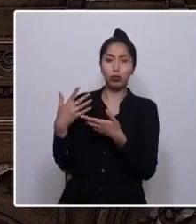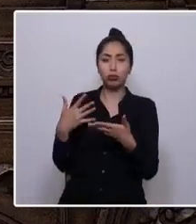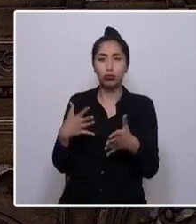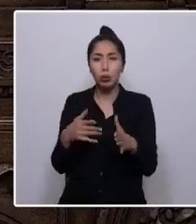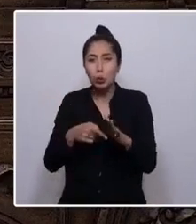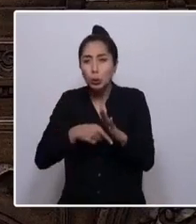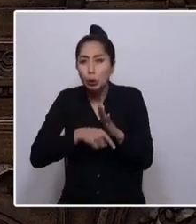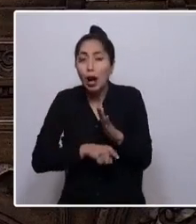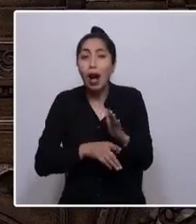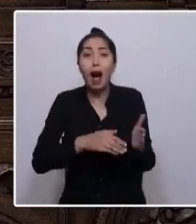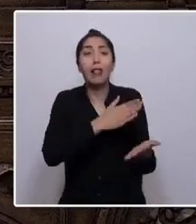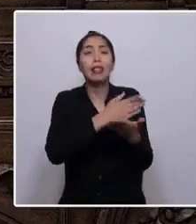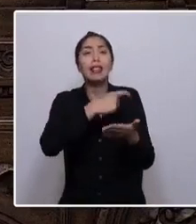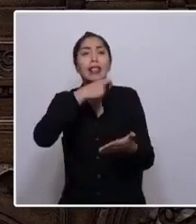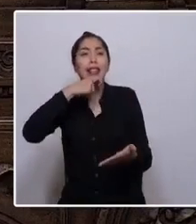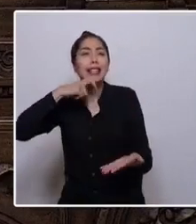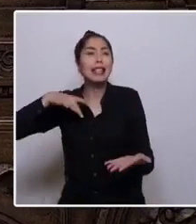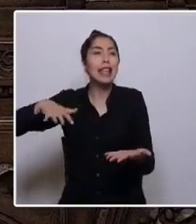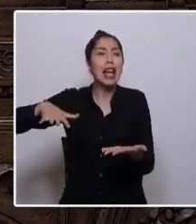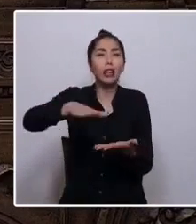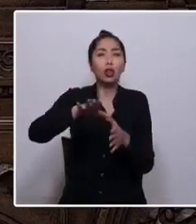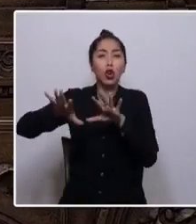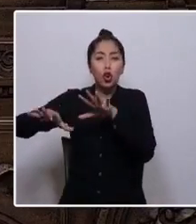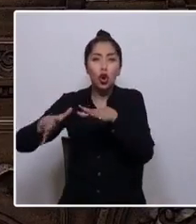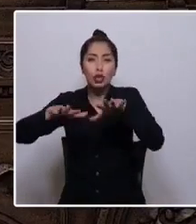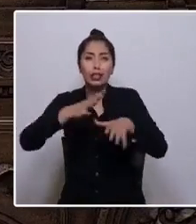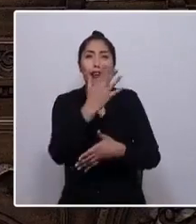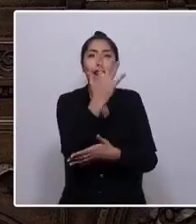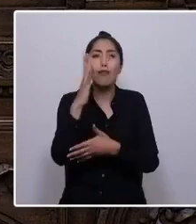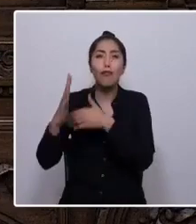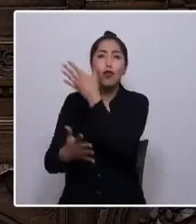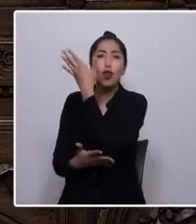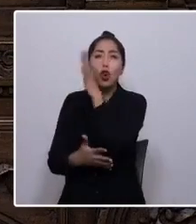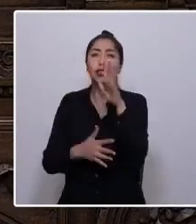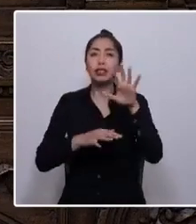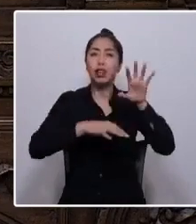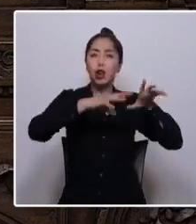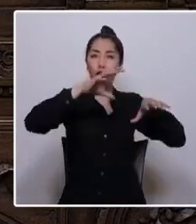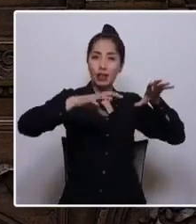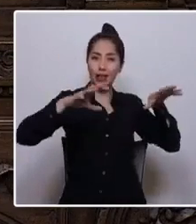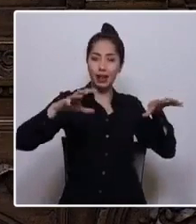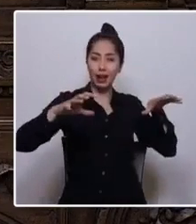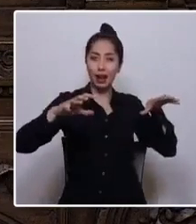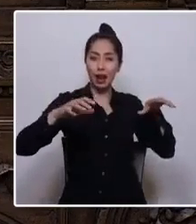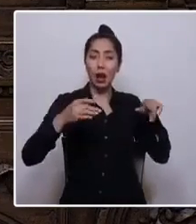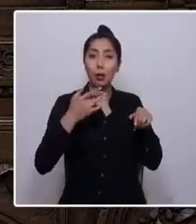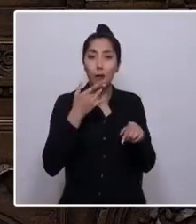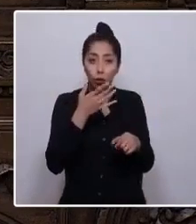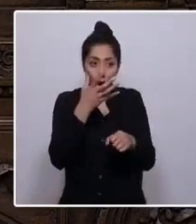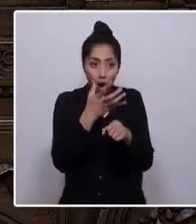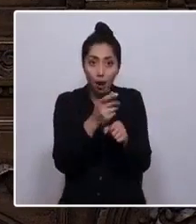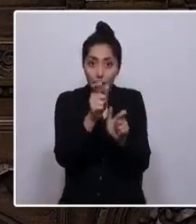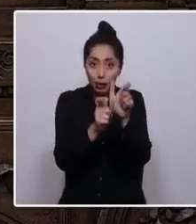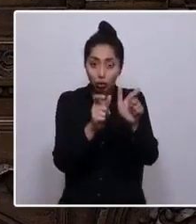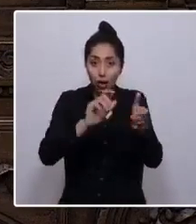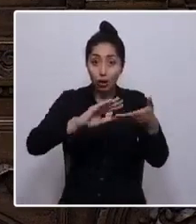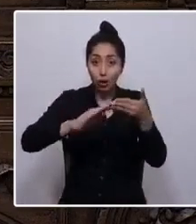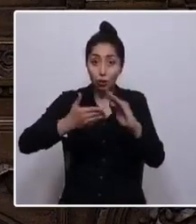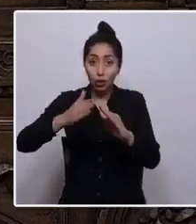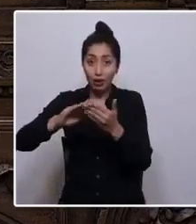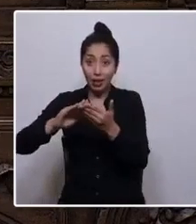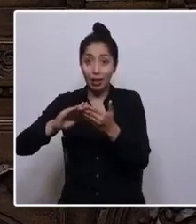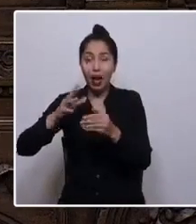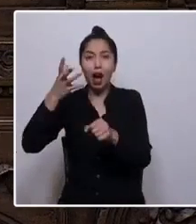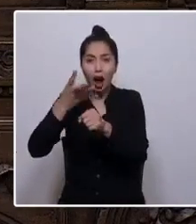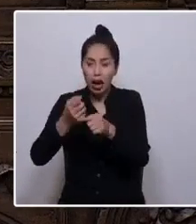del desierto, costa, bosque y cordillera. Porque allá donde ha habido personas y comunidades ha existido